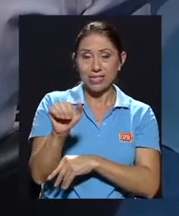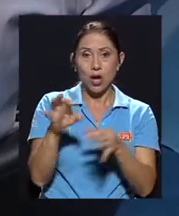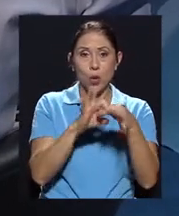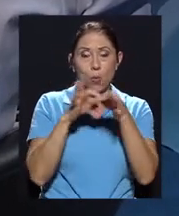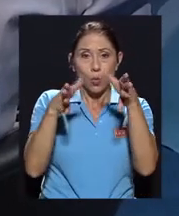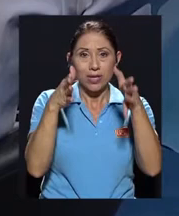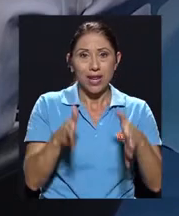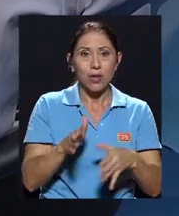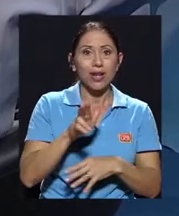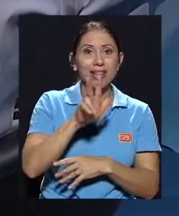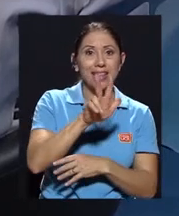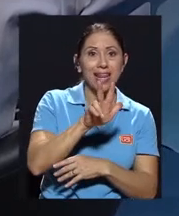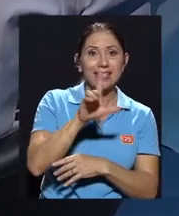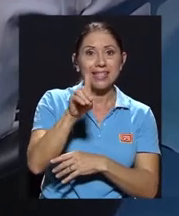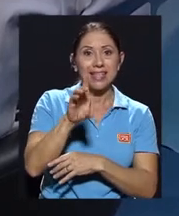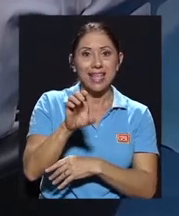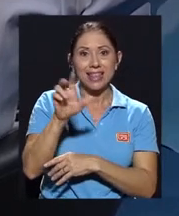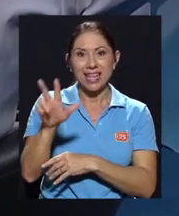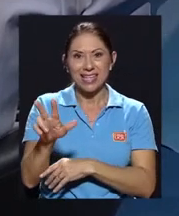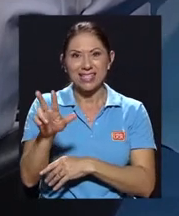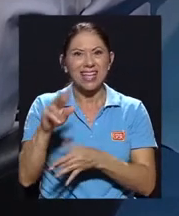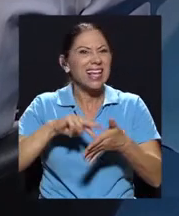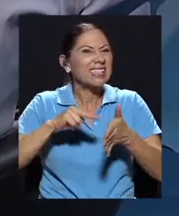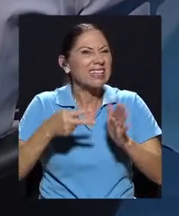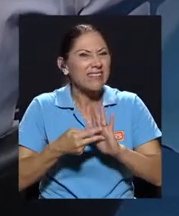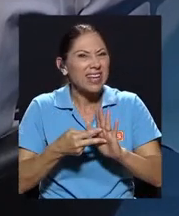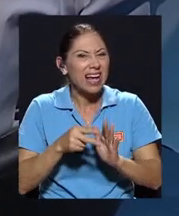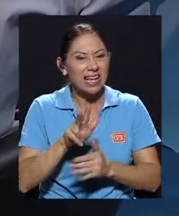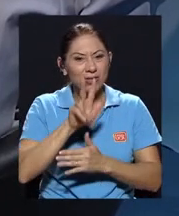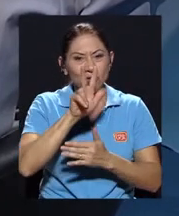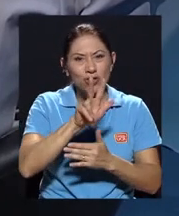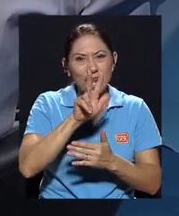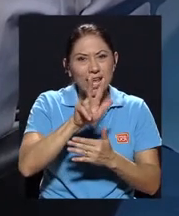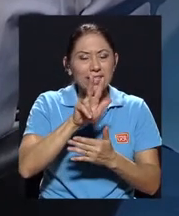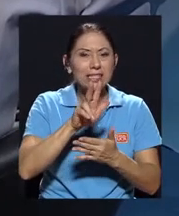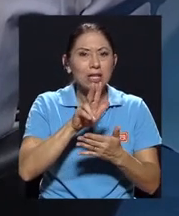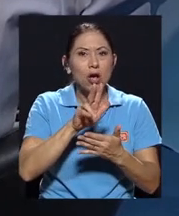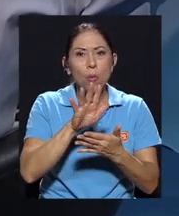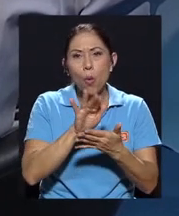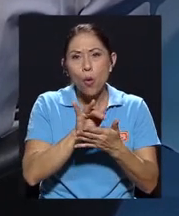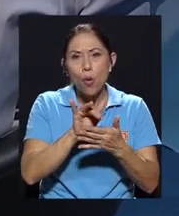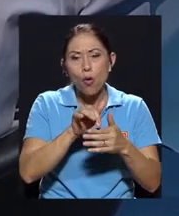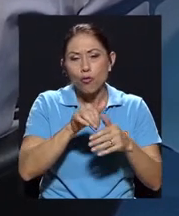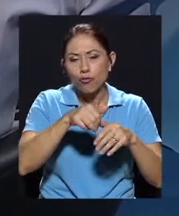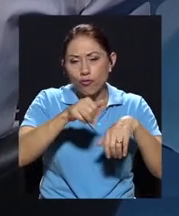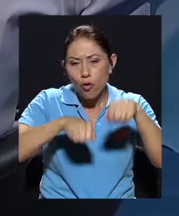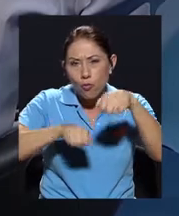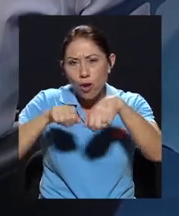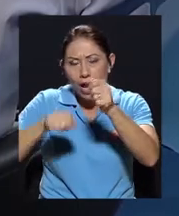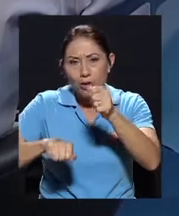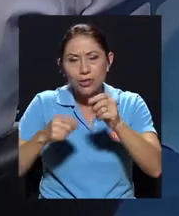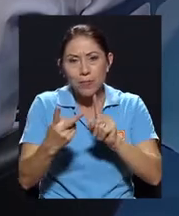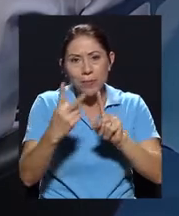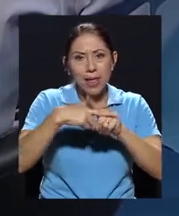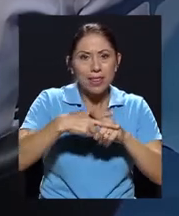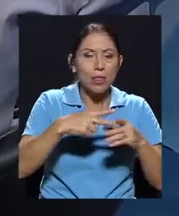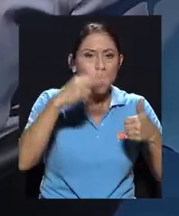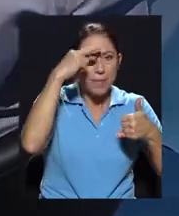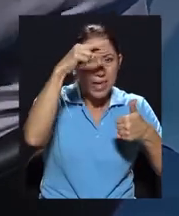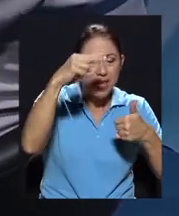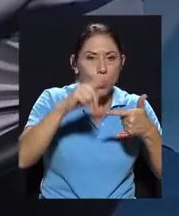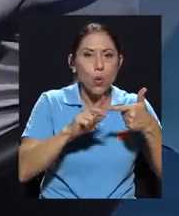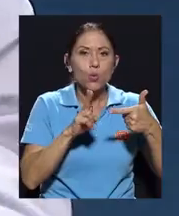explicar un poquito qué significan estos tres formularios que de algún modo han venido implementándose en México y Honduras y que ahora también en Costa Rica?